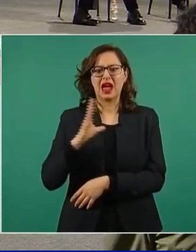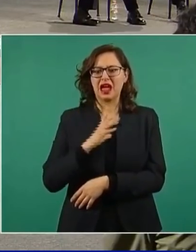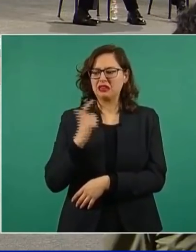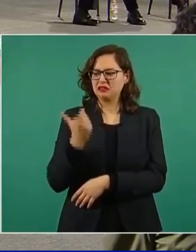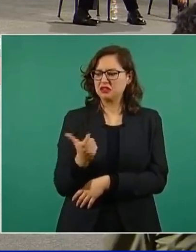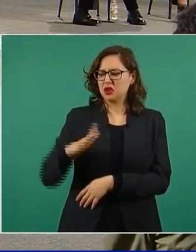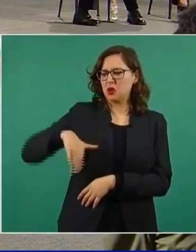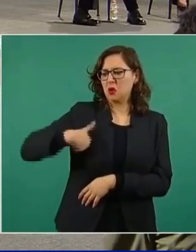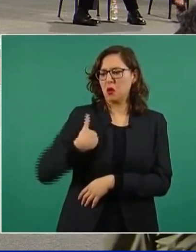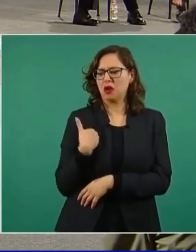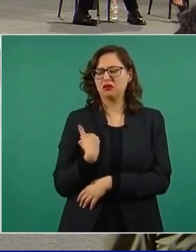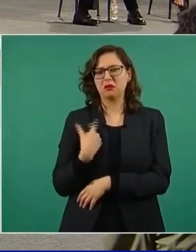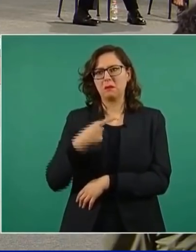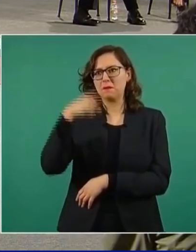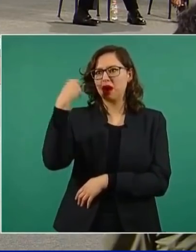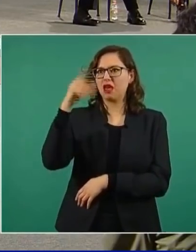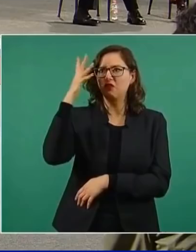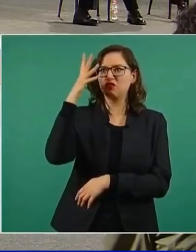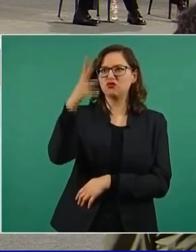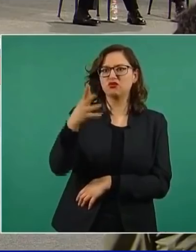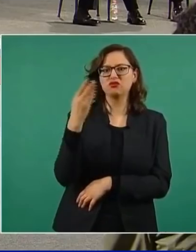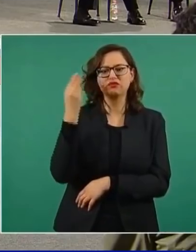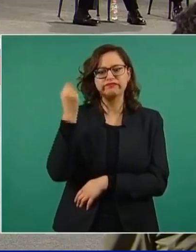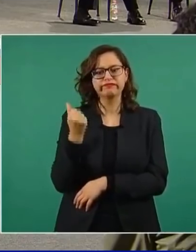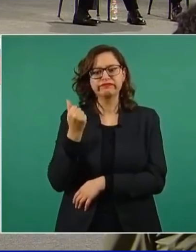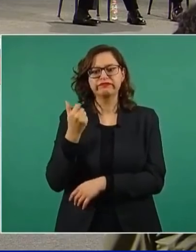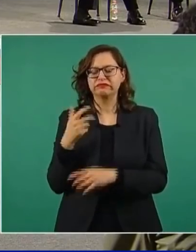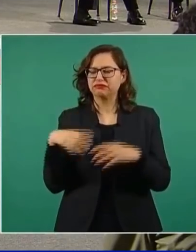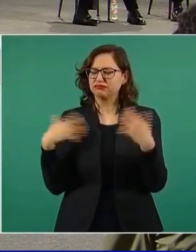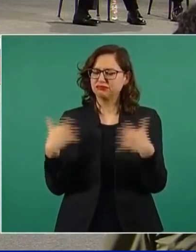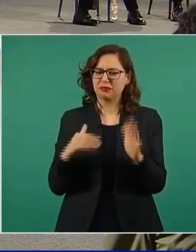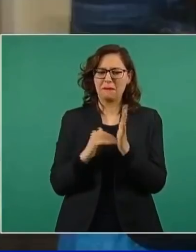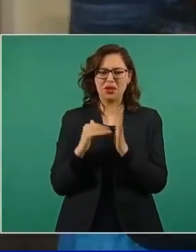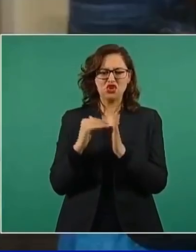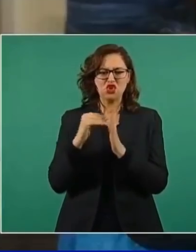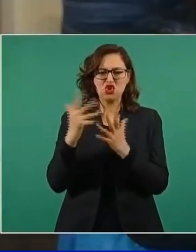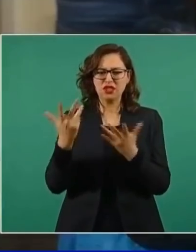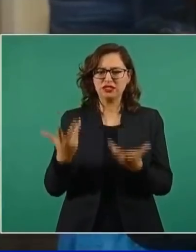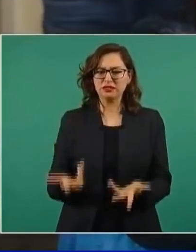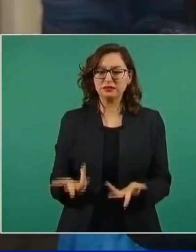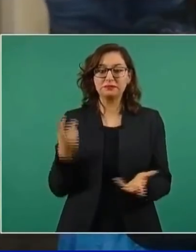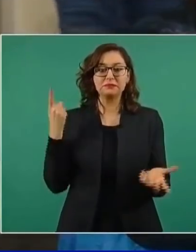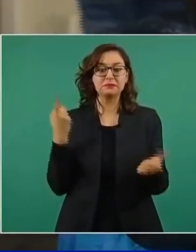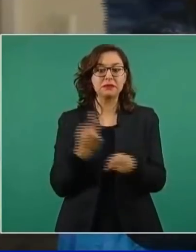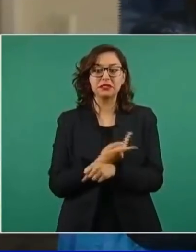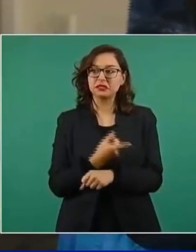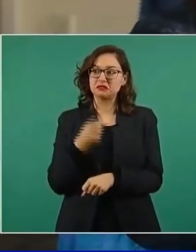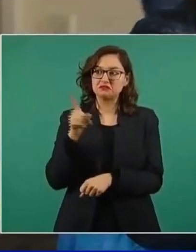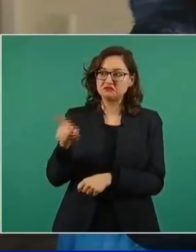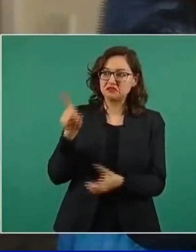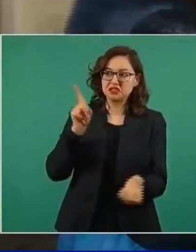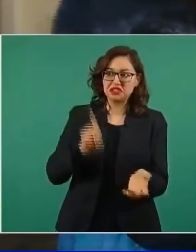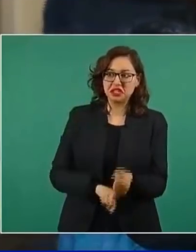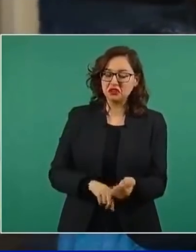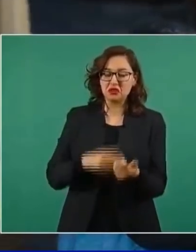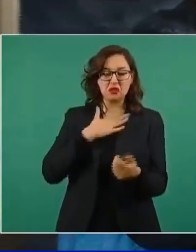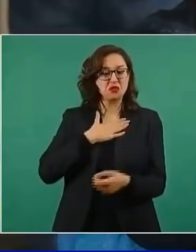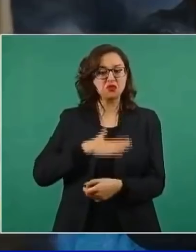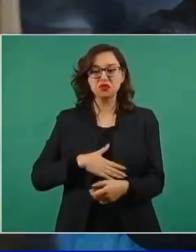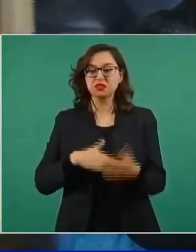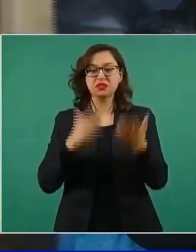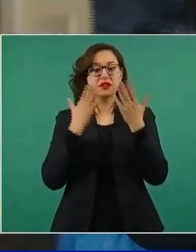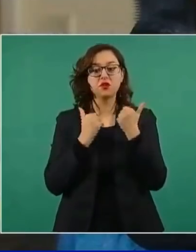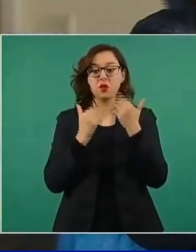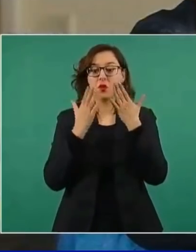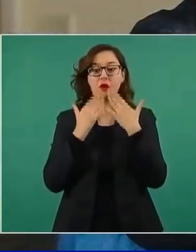pensiones y gastos. Pero el problema es que no hay justicia, señor presidente. Los propios